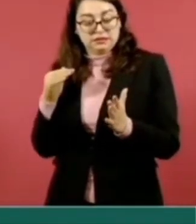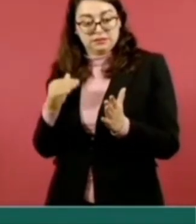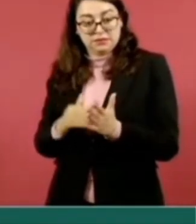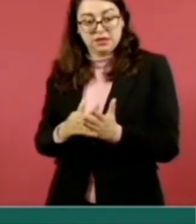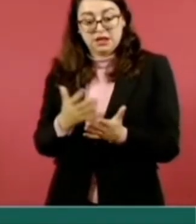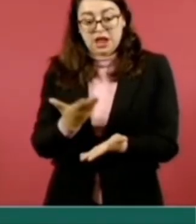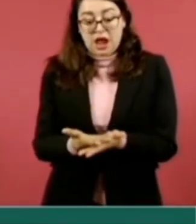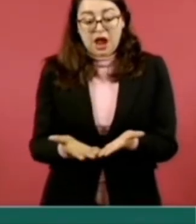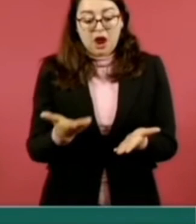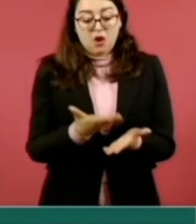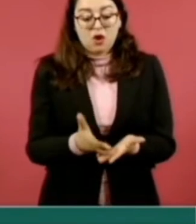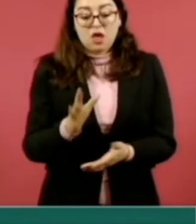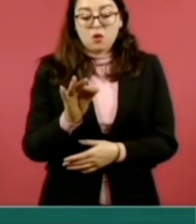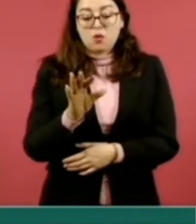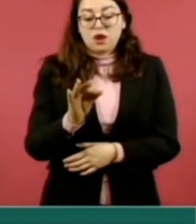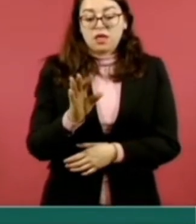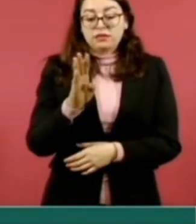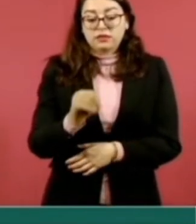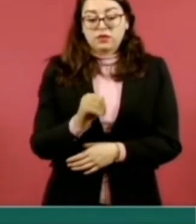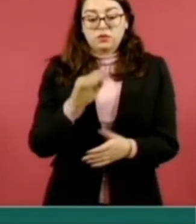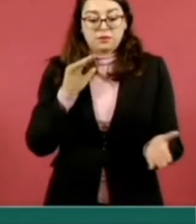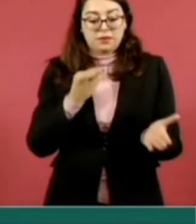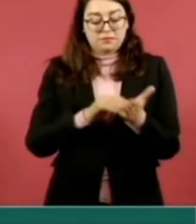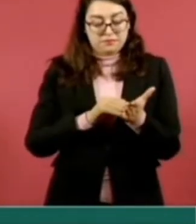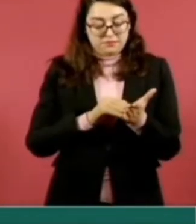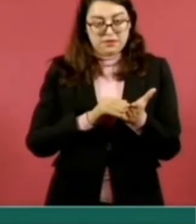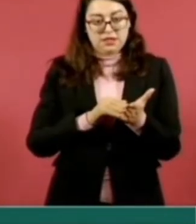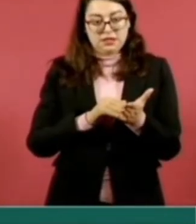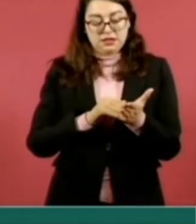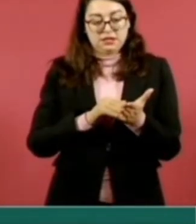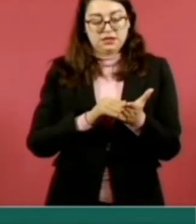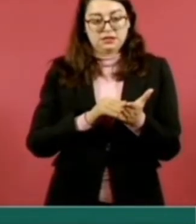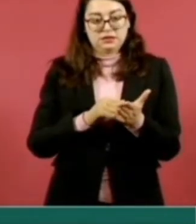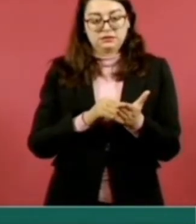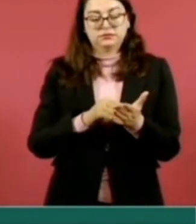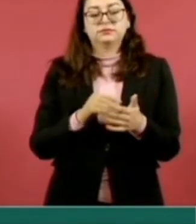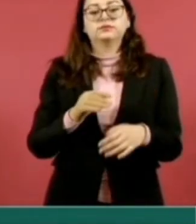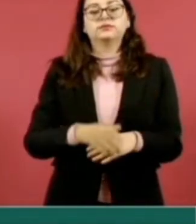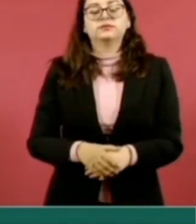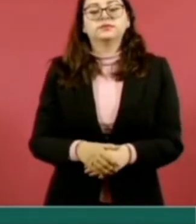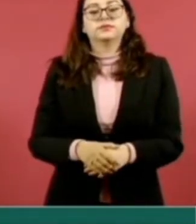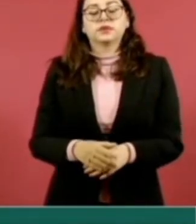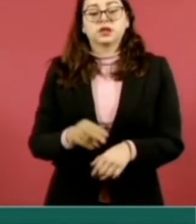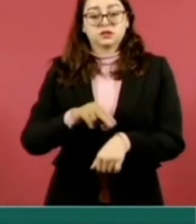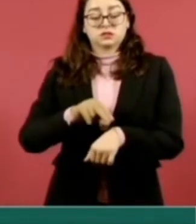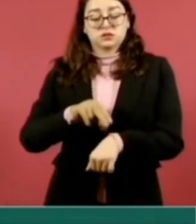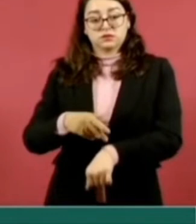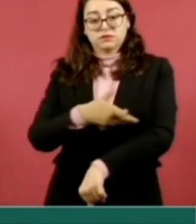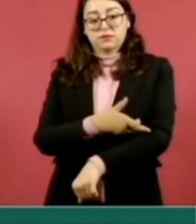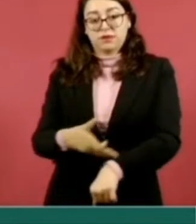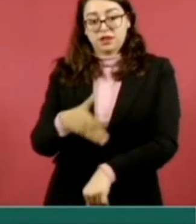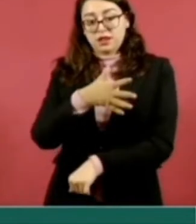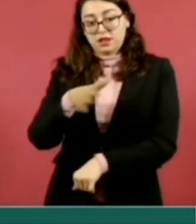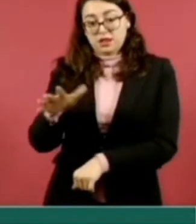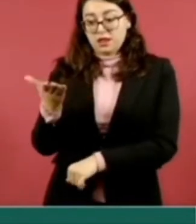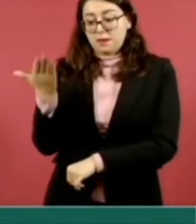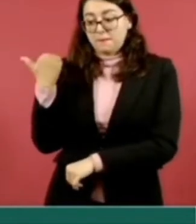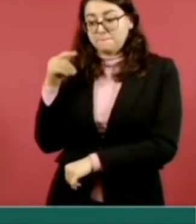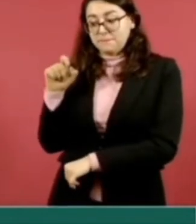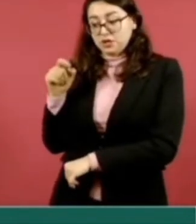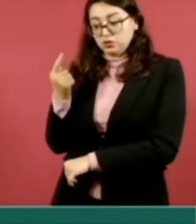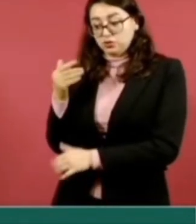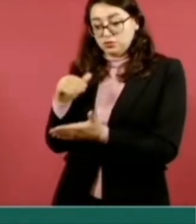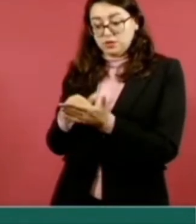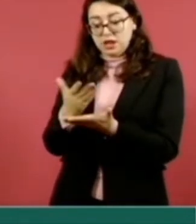en un mes a 49 mil 306 consultas de especialidad en un mes. En consultas de medicina familiar, de 21 mil